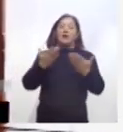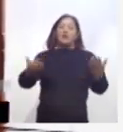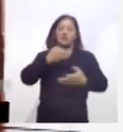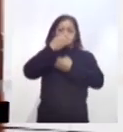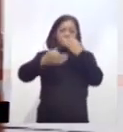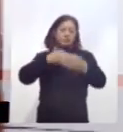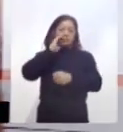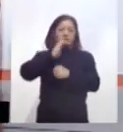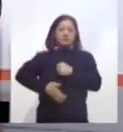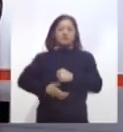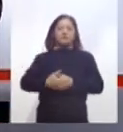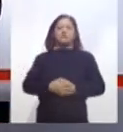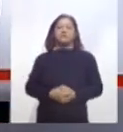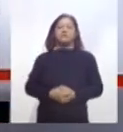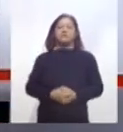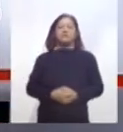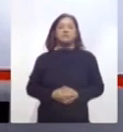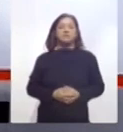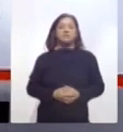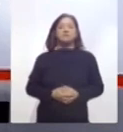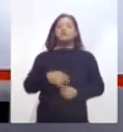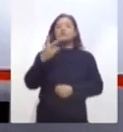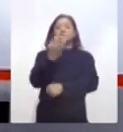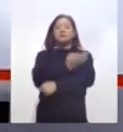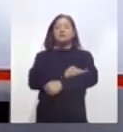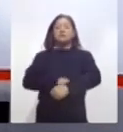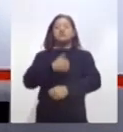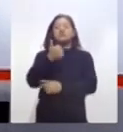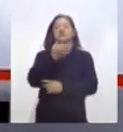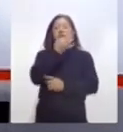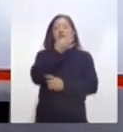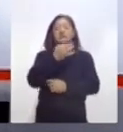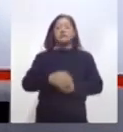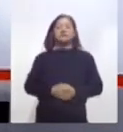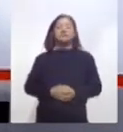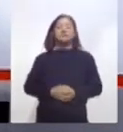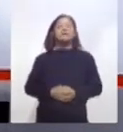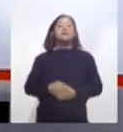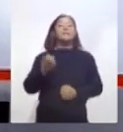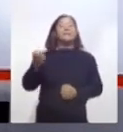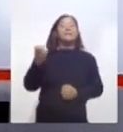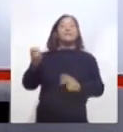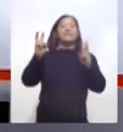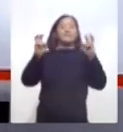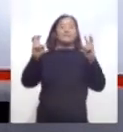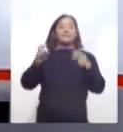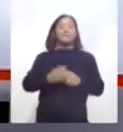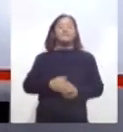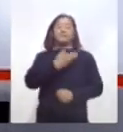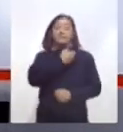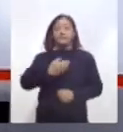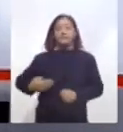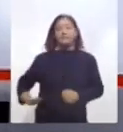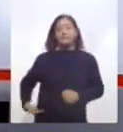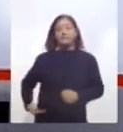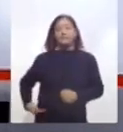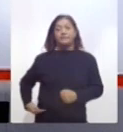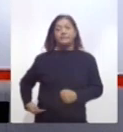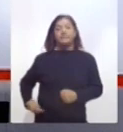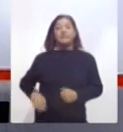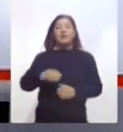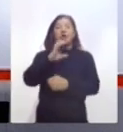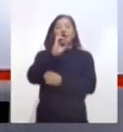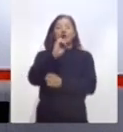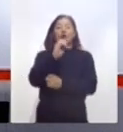noticias. Dos de la tarde con seis minutos. En este sentido, el presidente de la Confederación Patronal de la